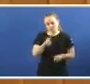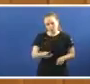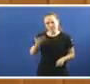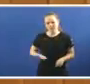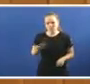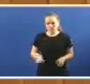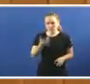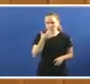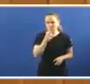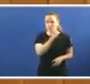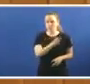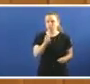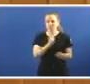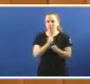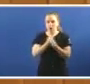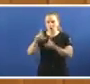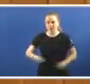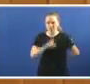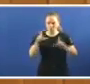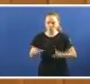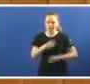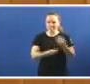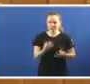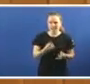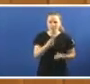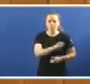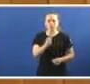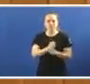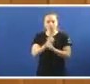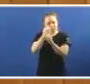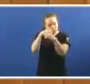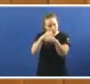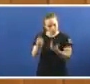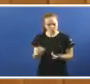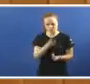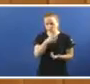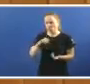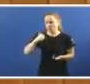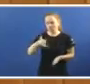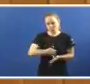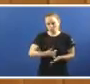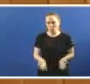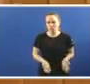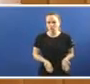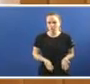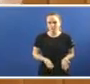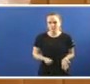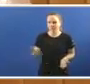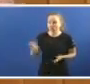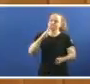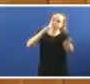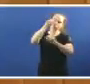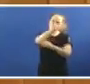facer Co personal de radioloxía Que van a facer Co personal dos laboratorios Hai carencias En diversos hospitais Pero dende logo Que lle dese unha resposta A estas